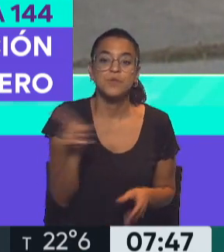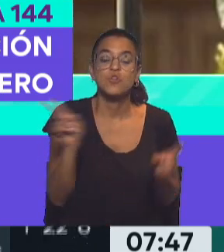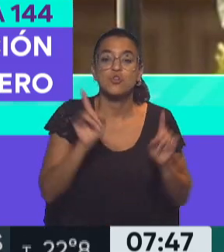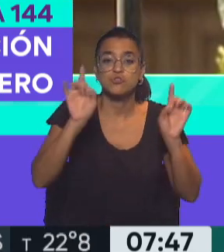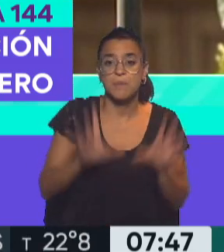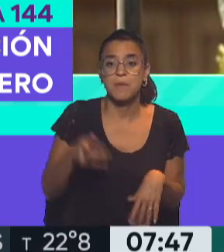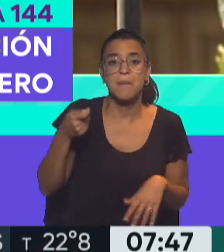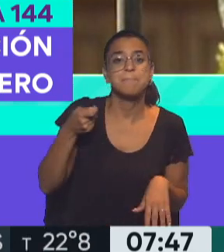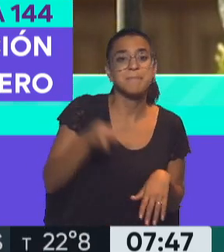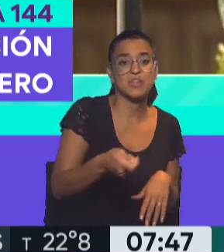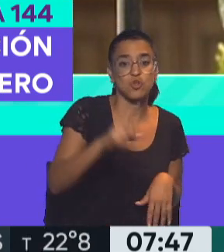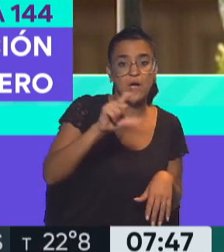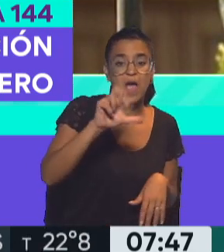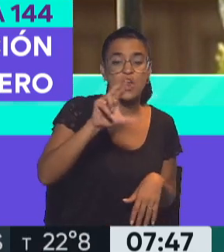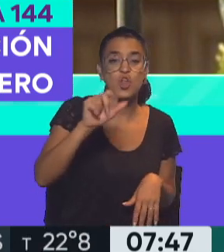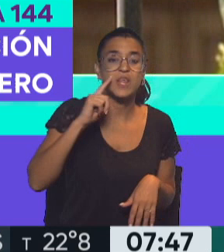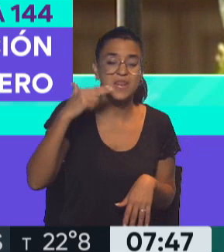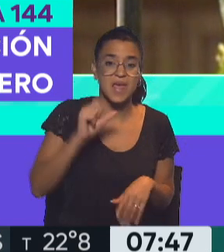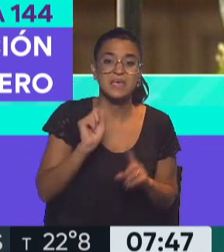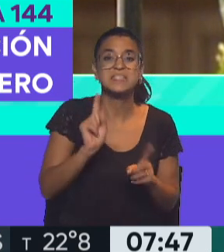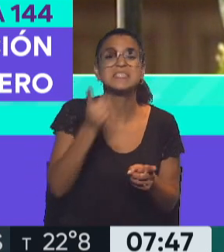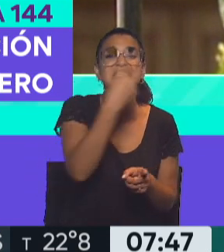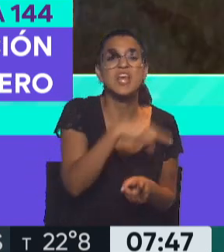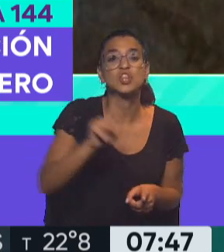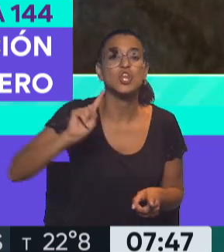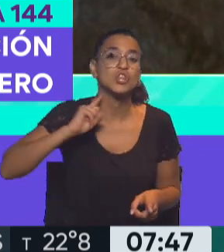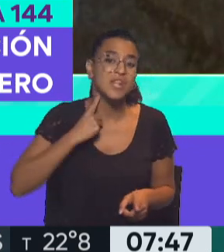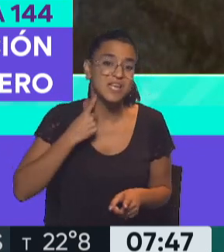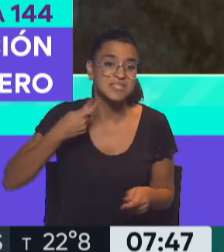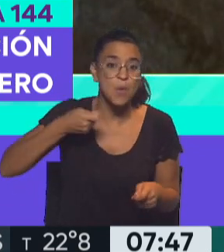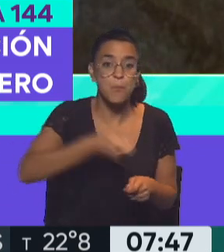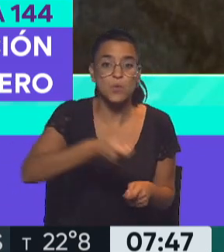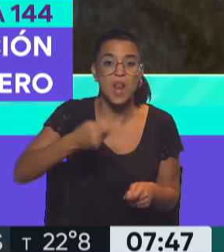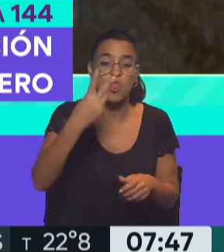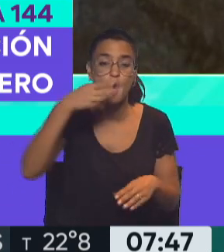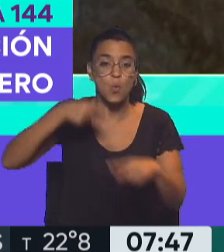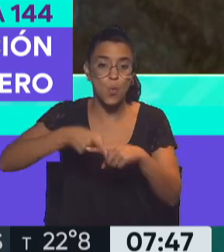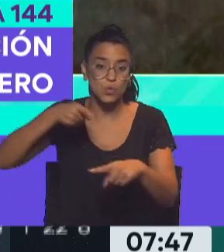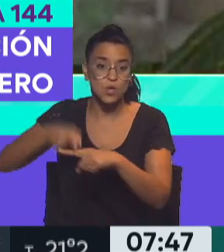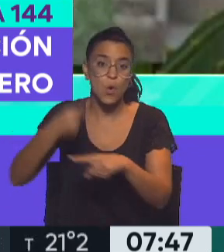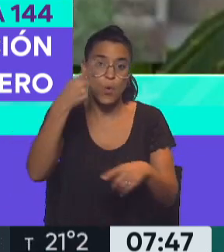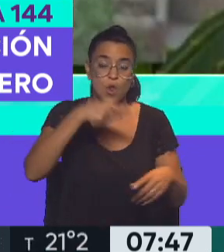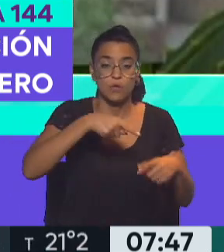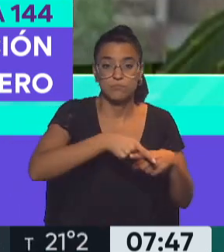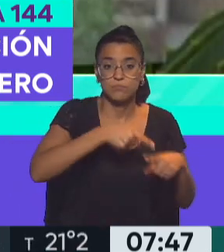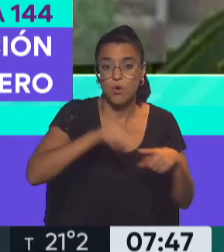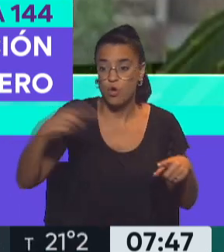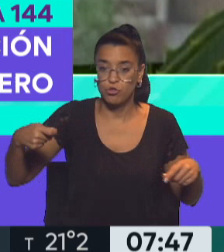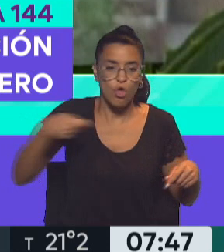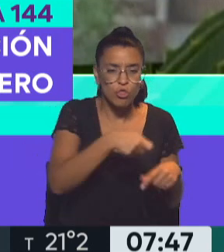montó a Carolina de 113 puñaladas con dos cuchillos tramontinas, una cuchilla de cocina y un formón,